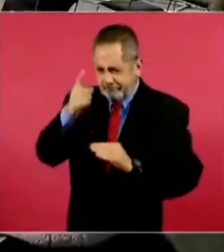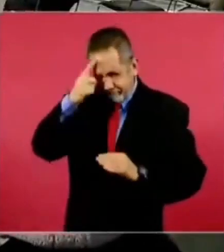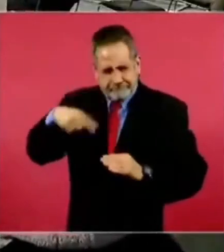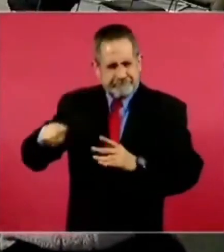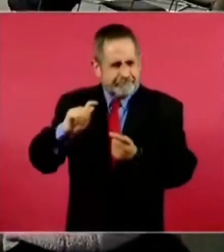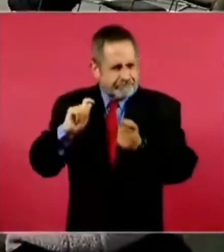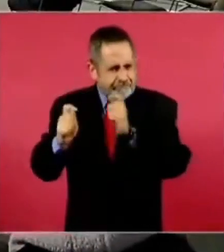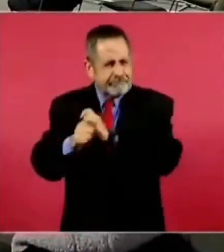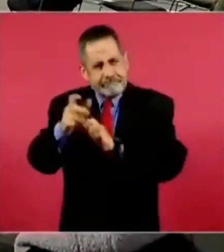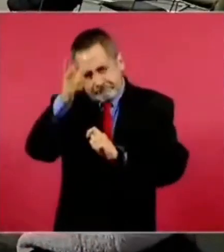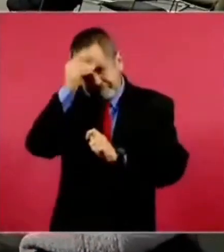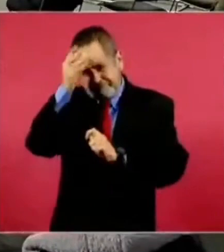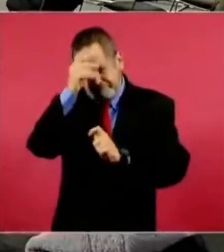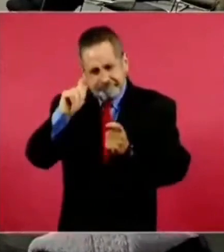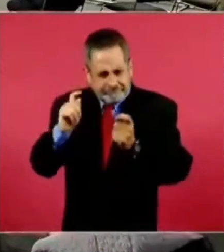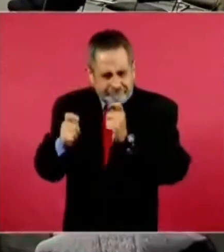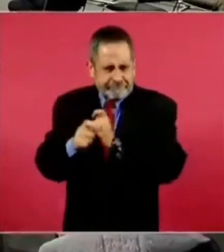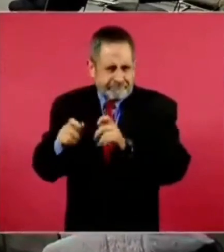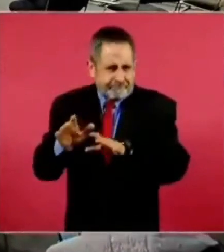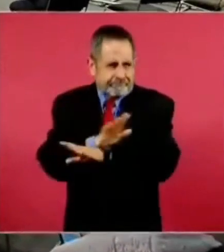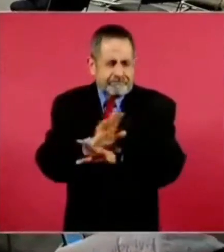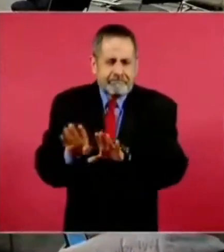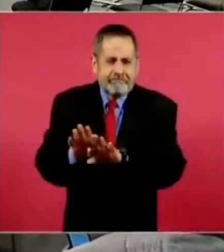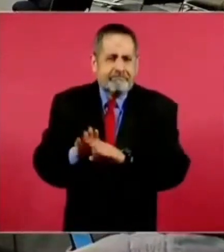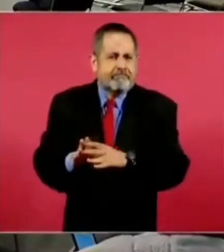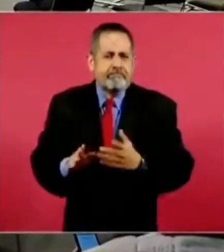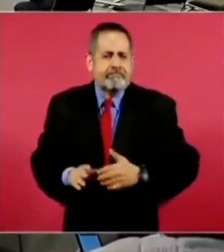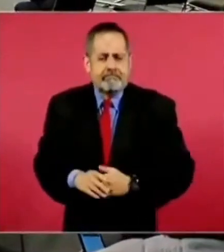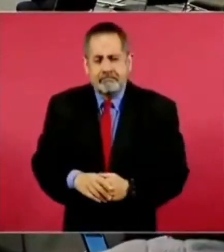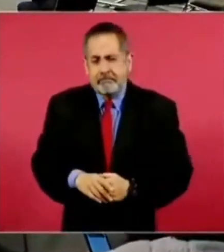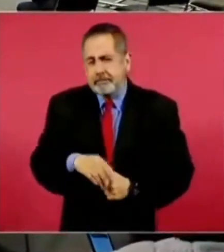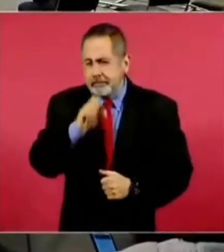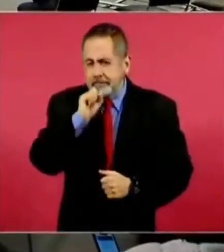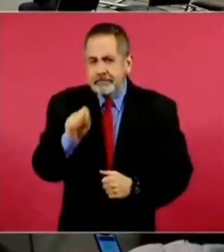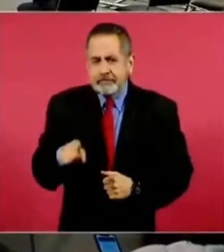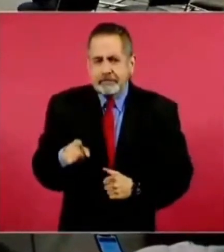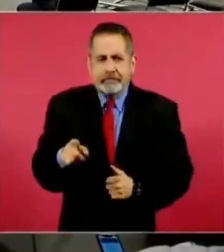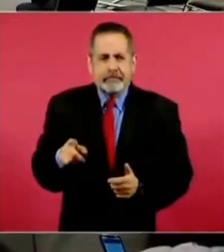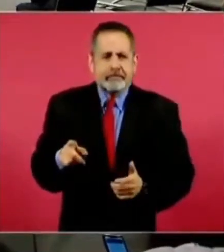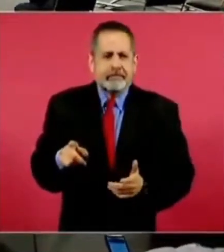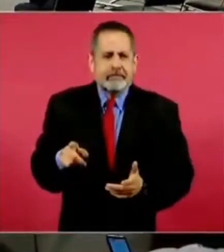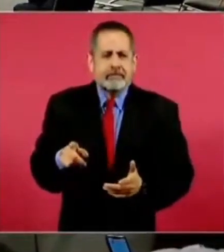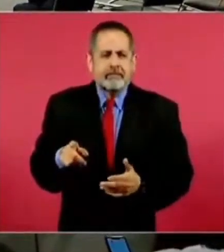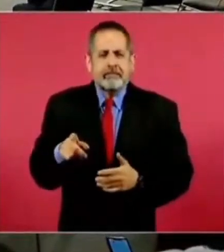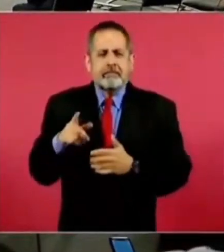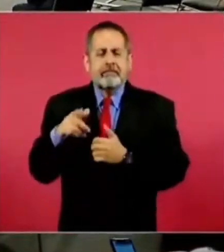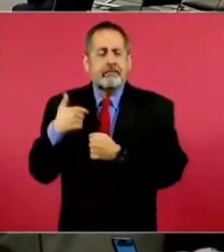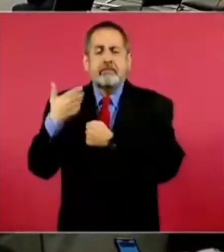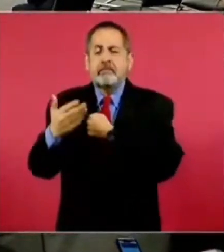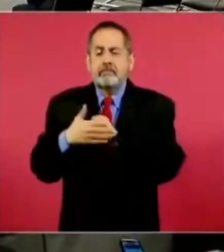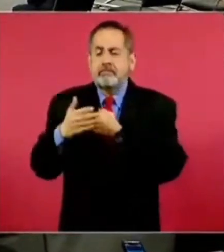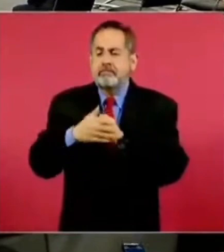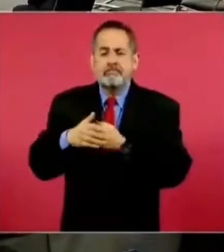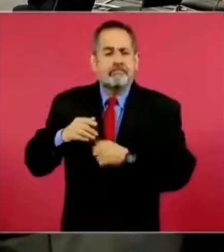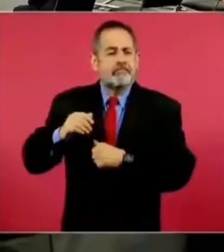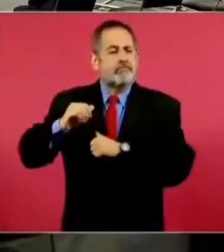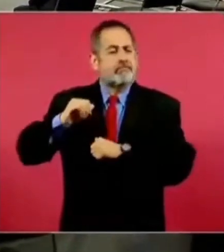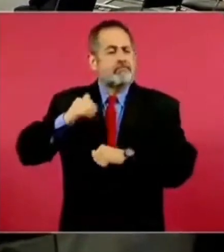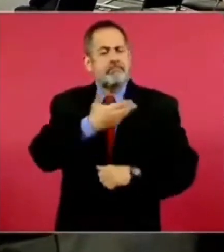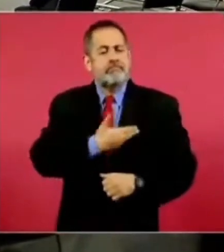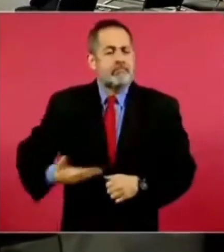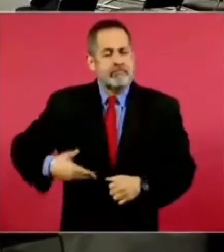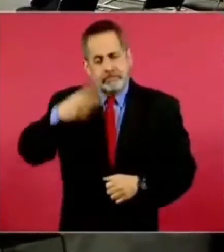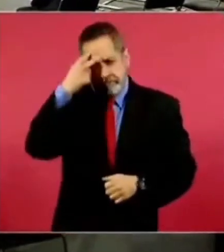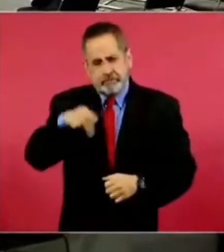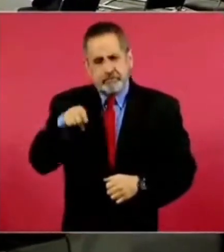Y también, en este caso, quien sea la próxima gobernante de México, pues